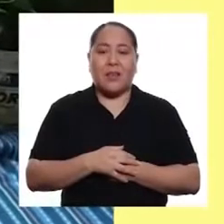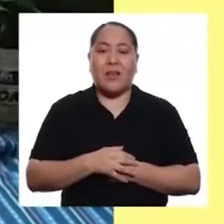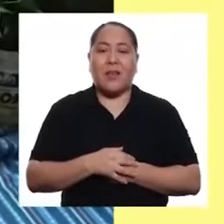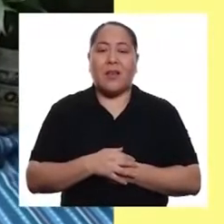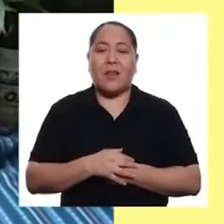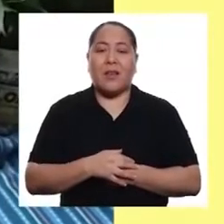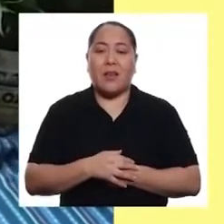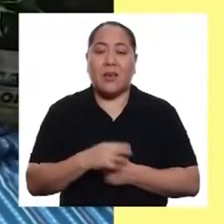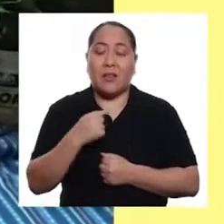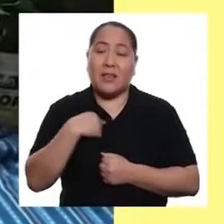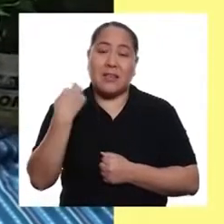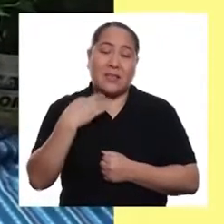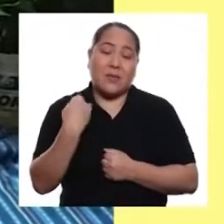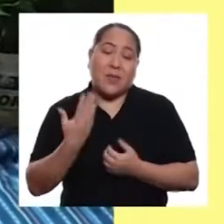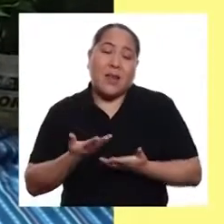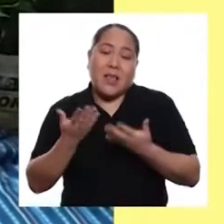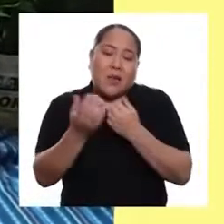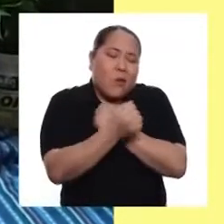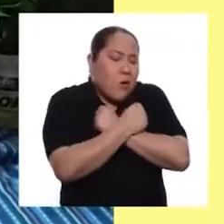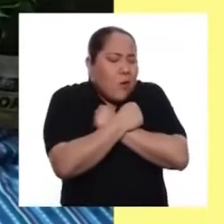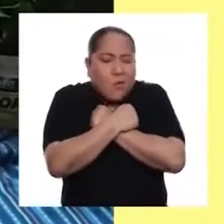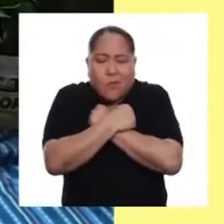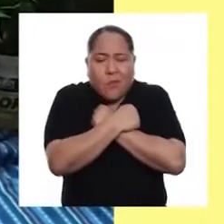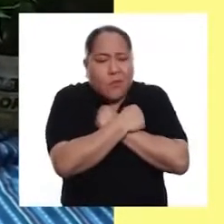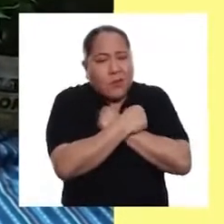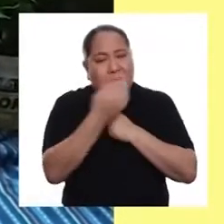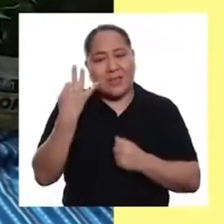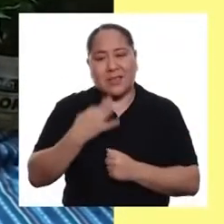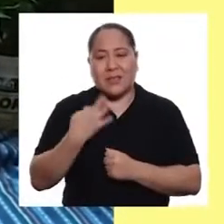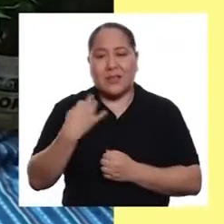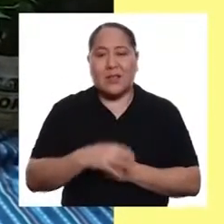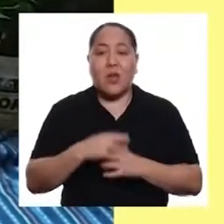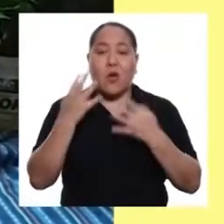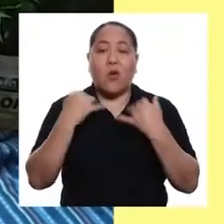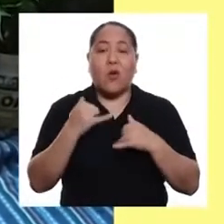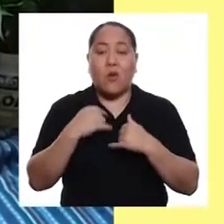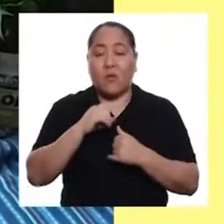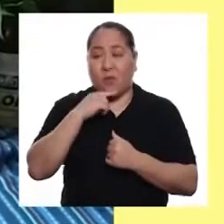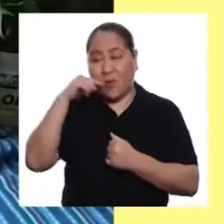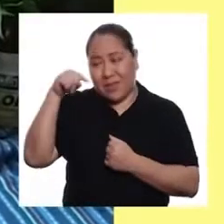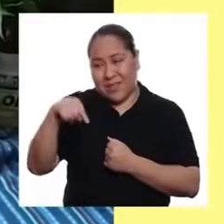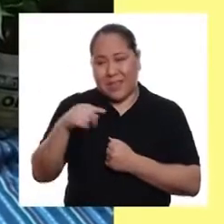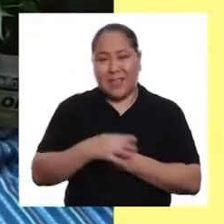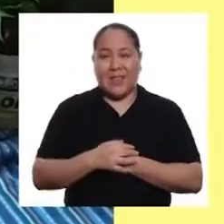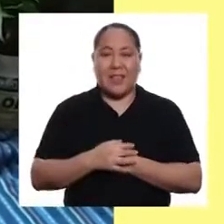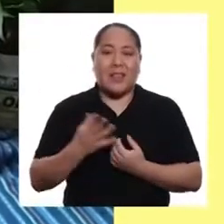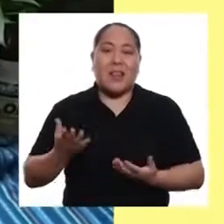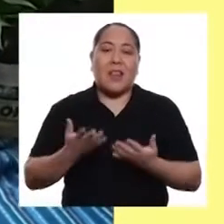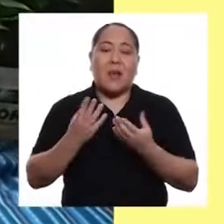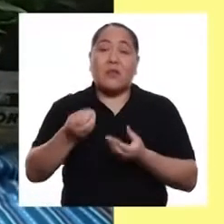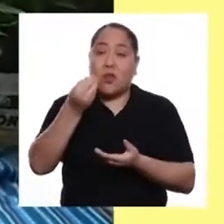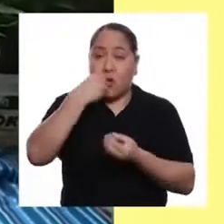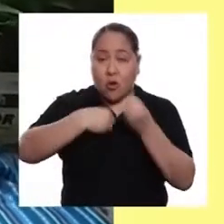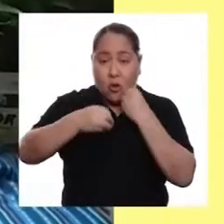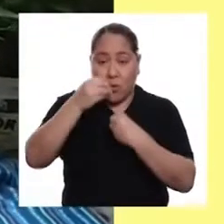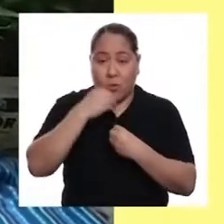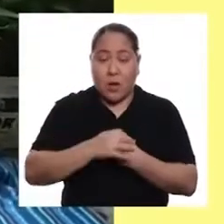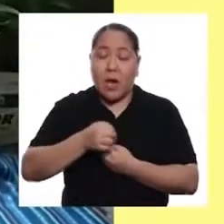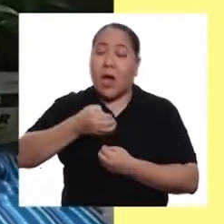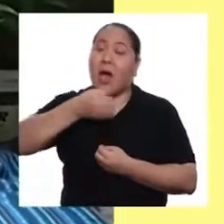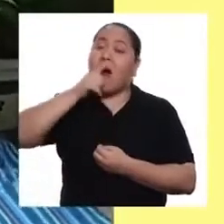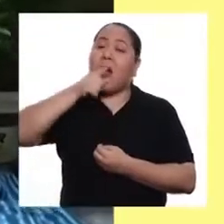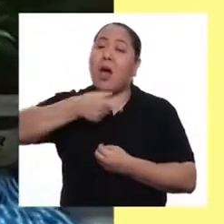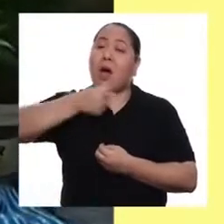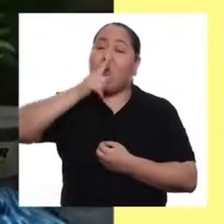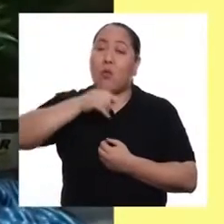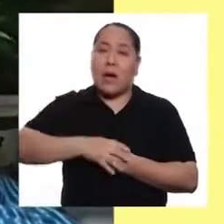En su casa todos les damos mucho cariño y siempre jugamos con ella. Le damos su comida